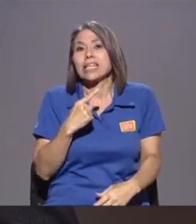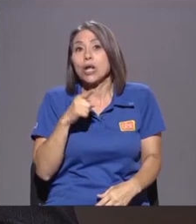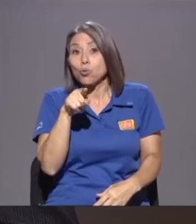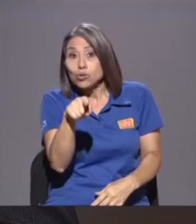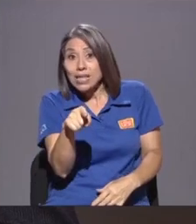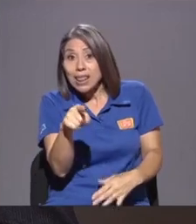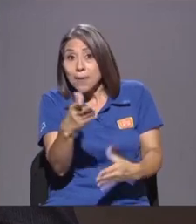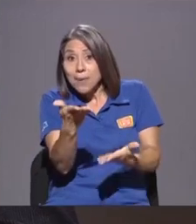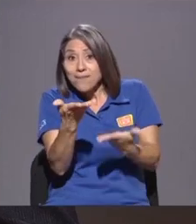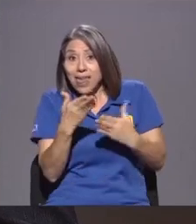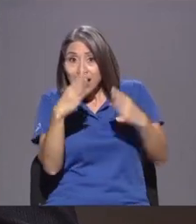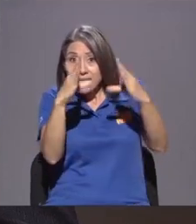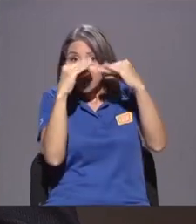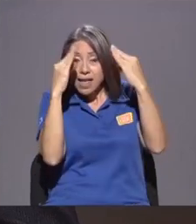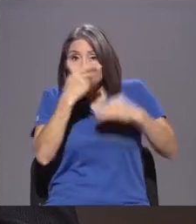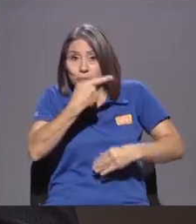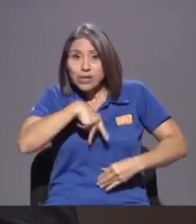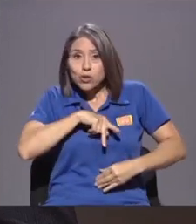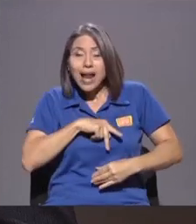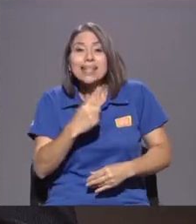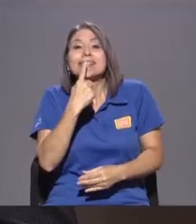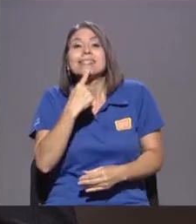Personales De Quienes Sus Amigos Y